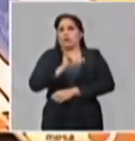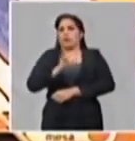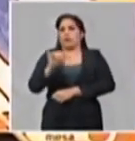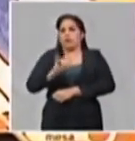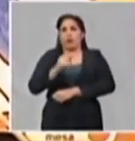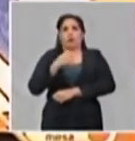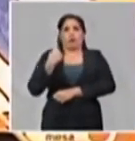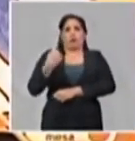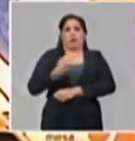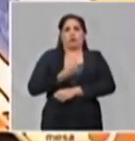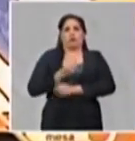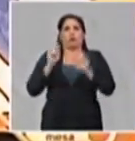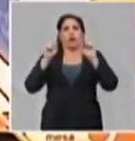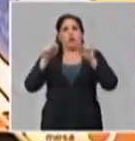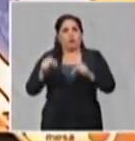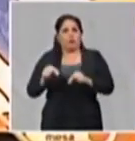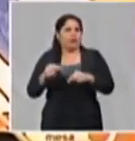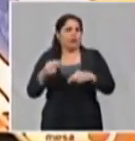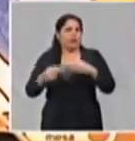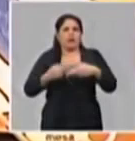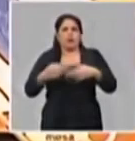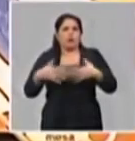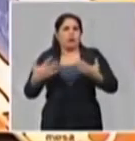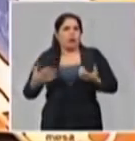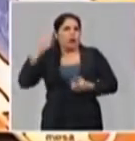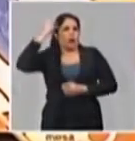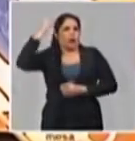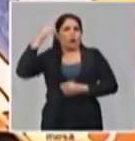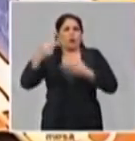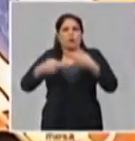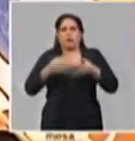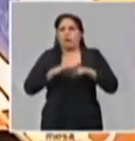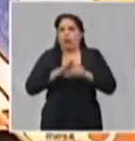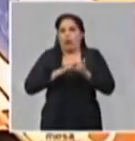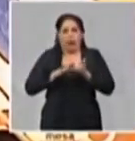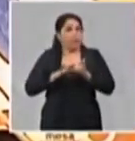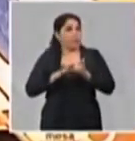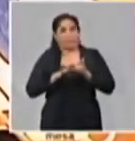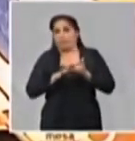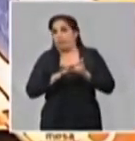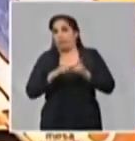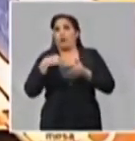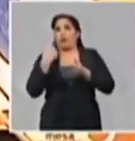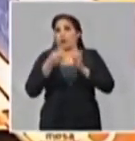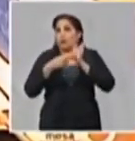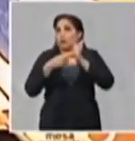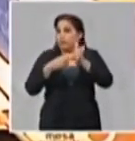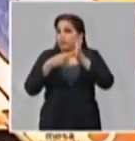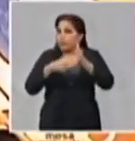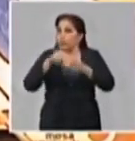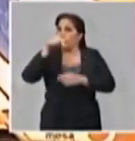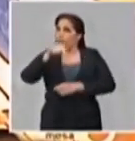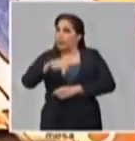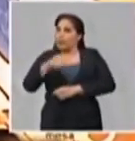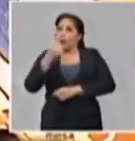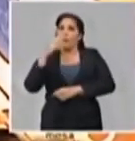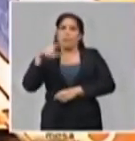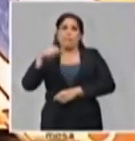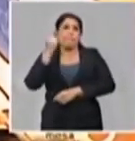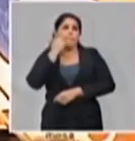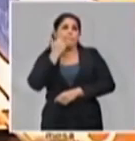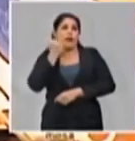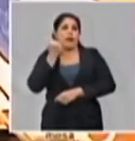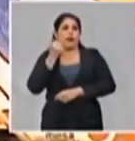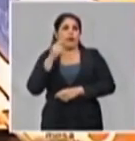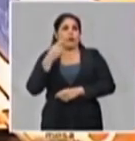se está haciendo por nuestro gobierno y qué recomendamos para incorporar a